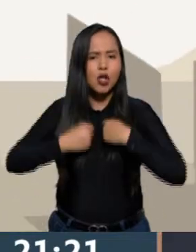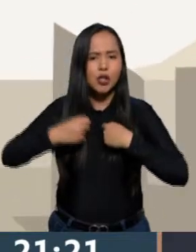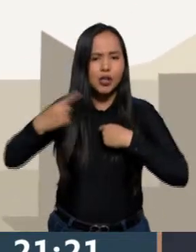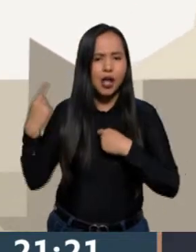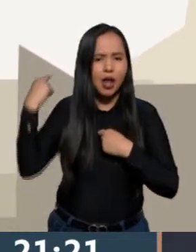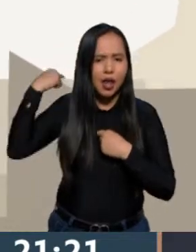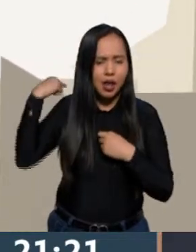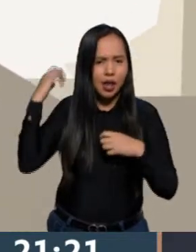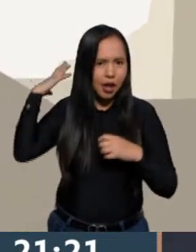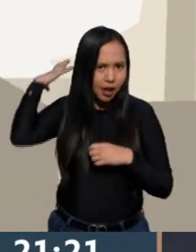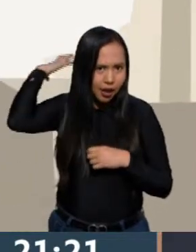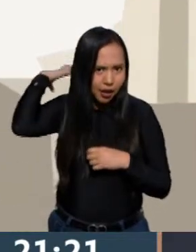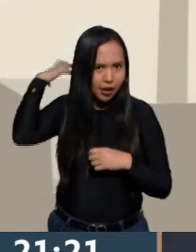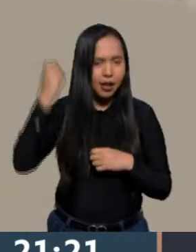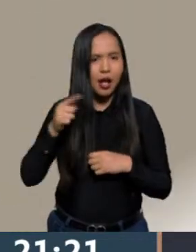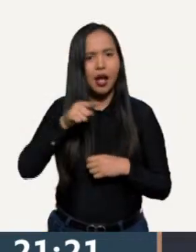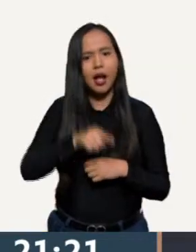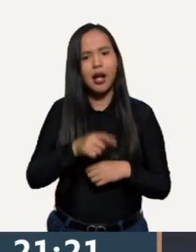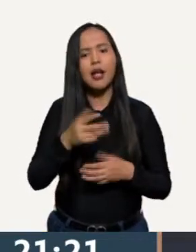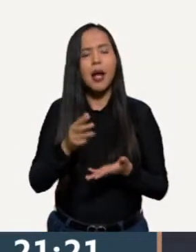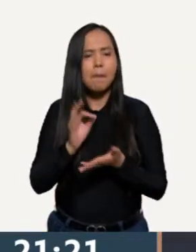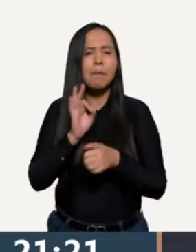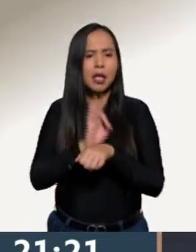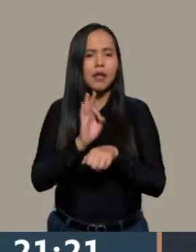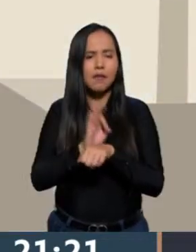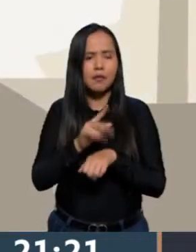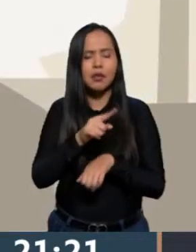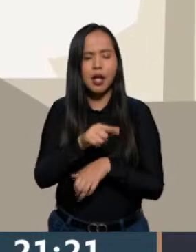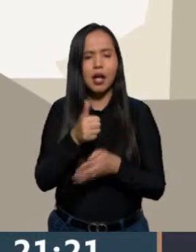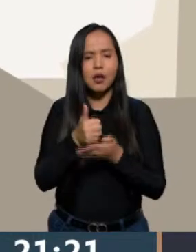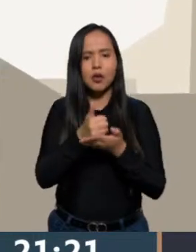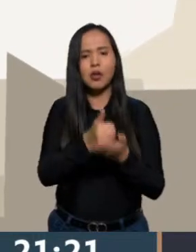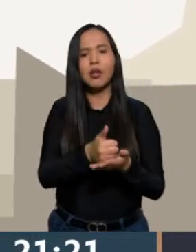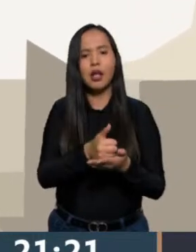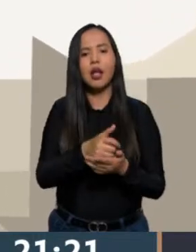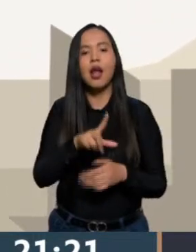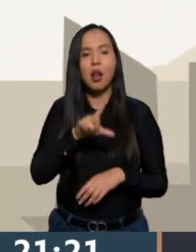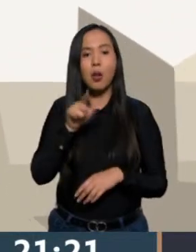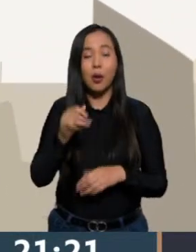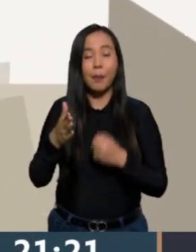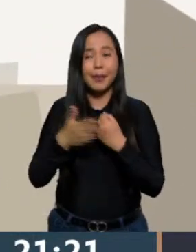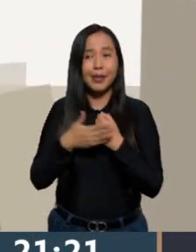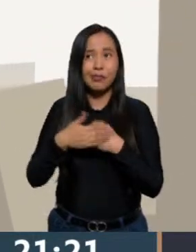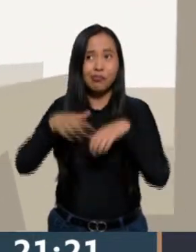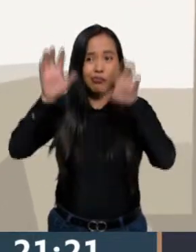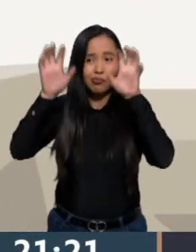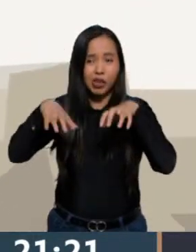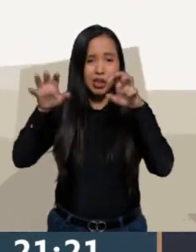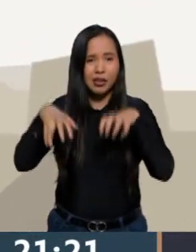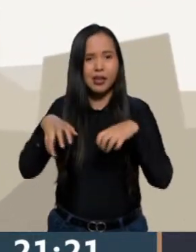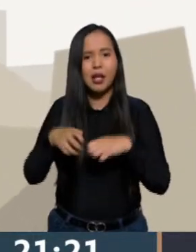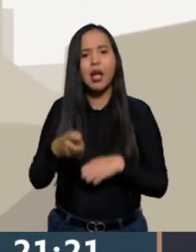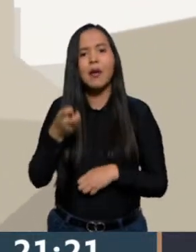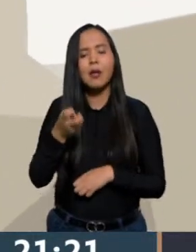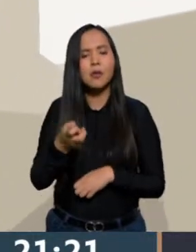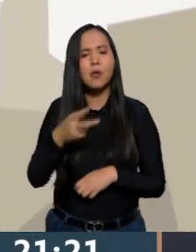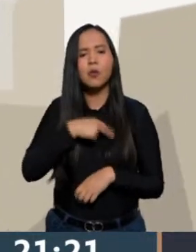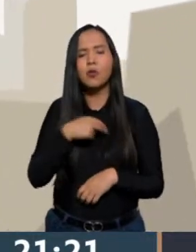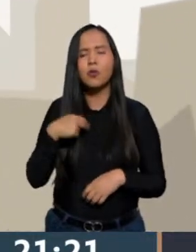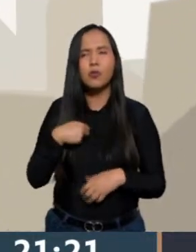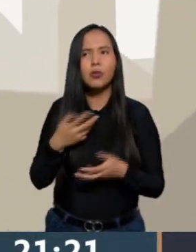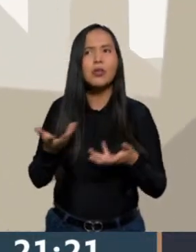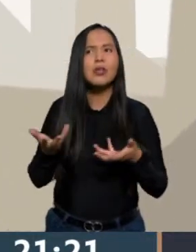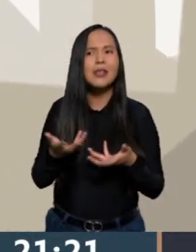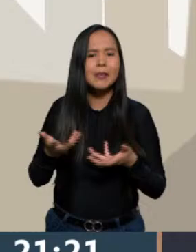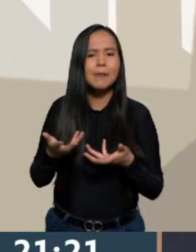estamos hablando acá de repartidores de plataformas digitales y se acerca ya la temporada de lluvias. Entonces, muchos de nosotros buscamos